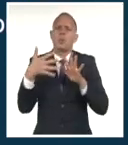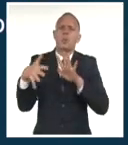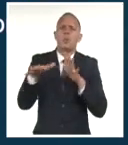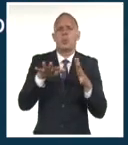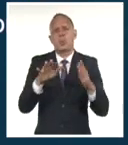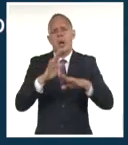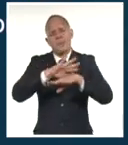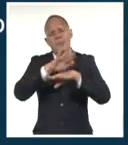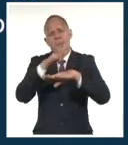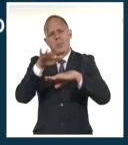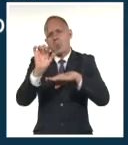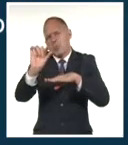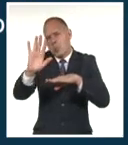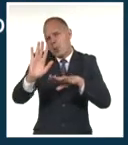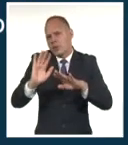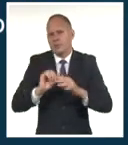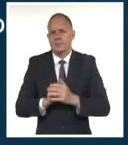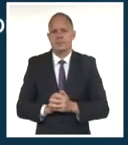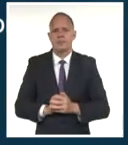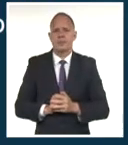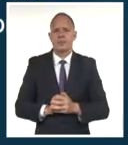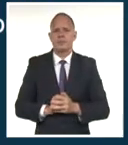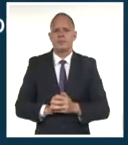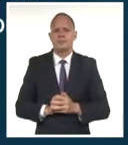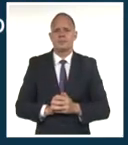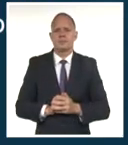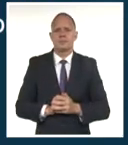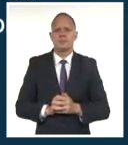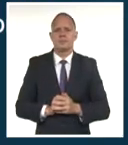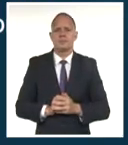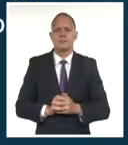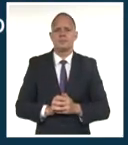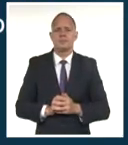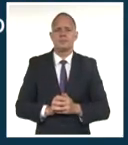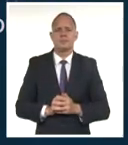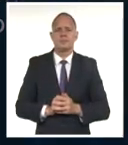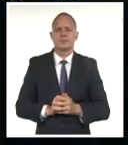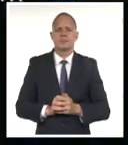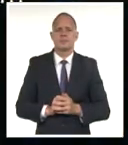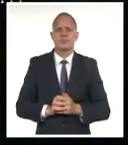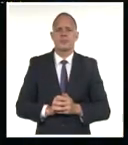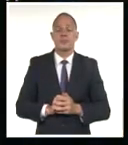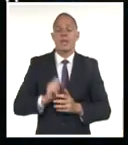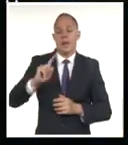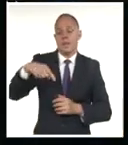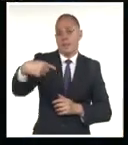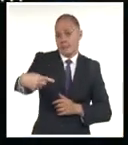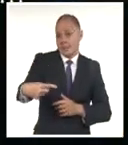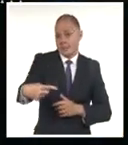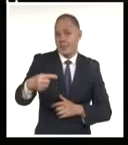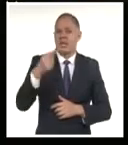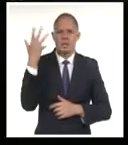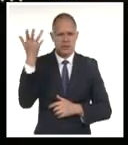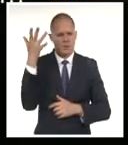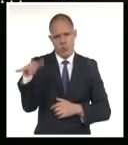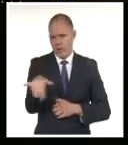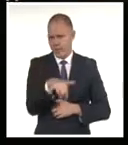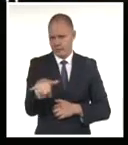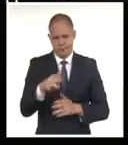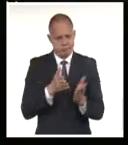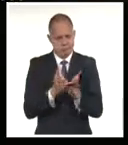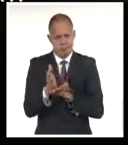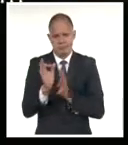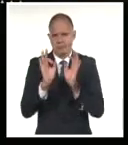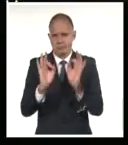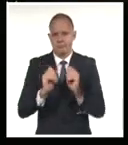oleaje, mientras que la mar estará tranquila en el resto de las costas. Los próximos días, con poca variación en general en el tiempo,